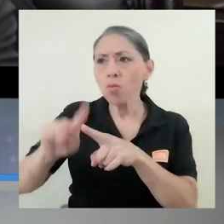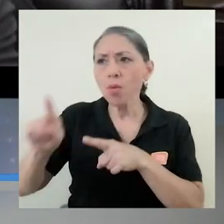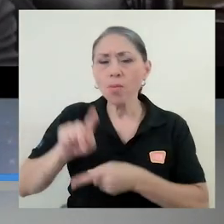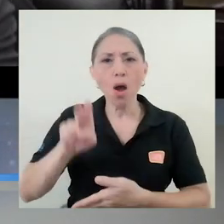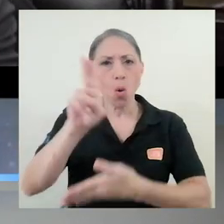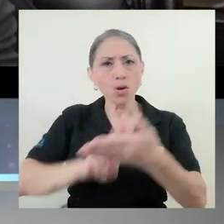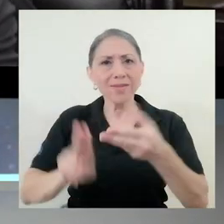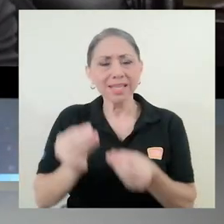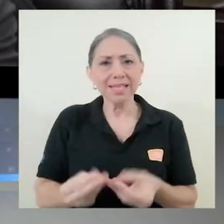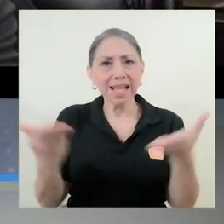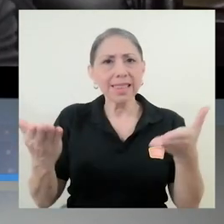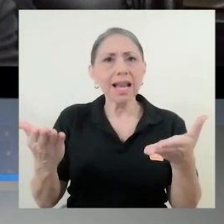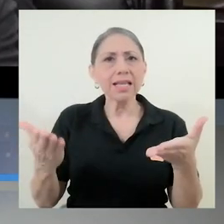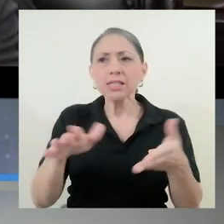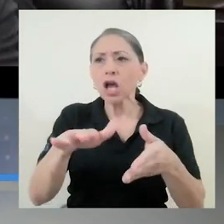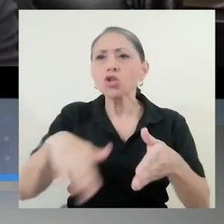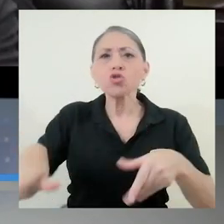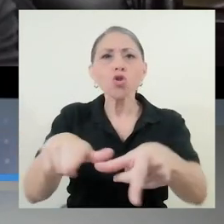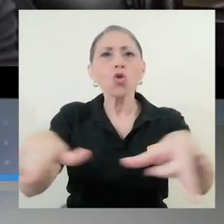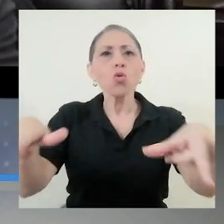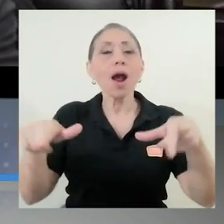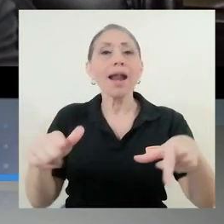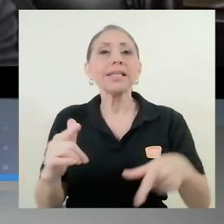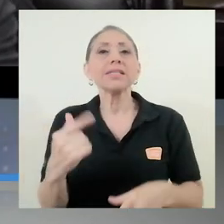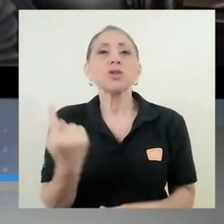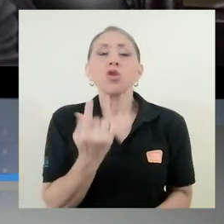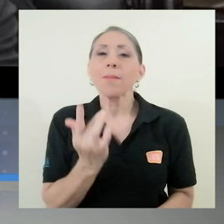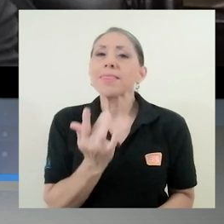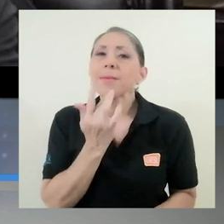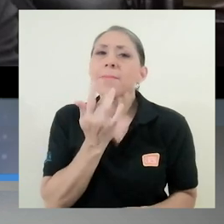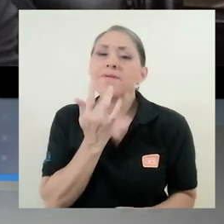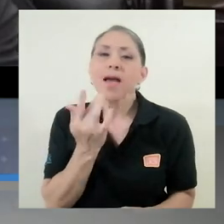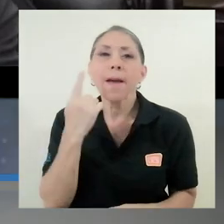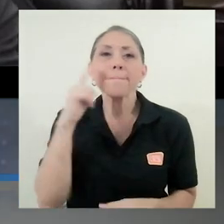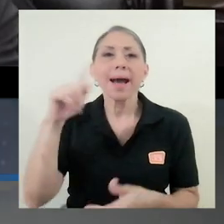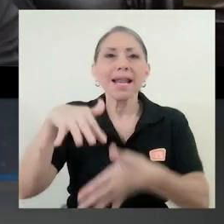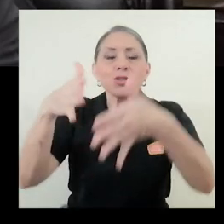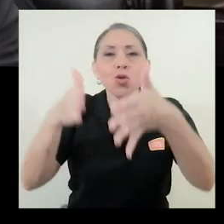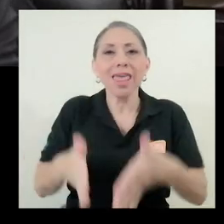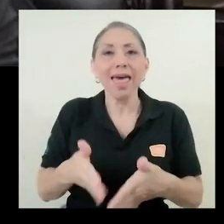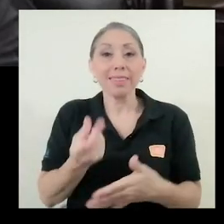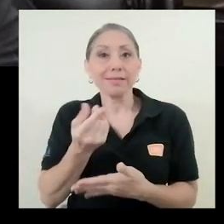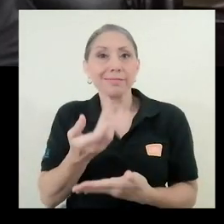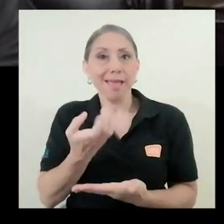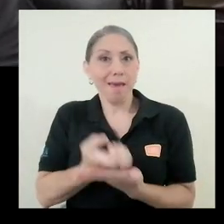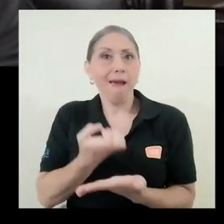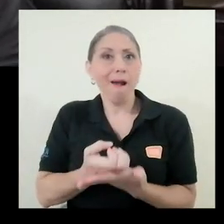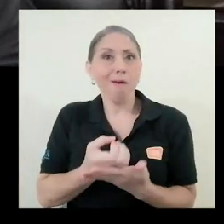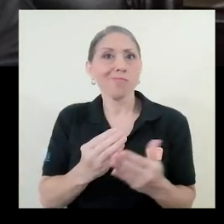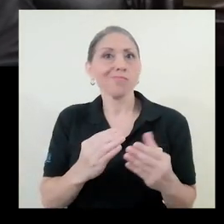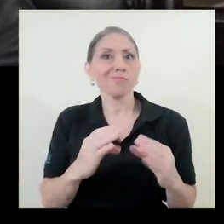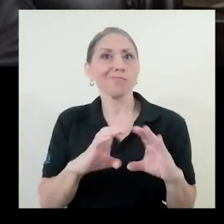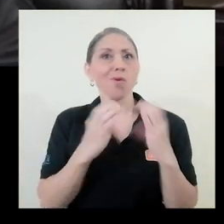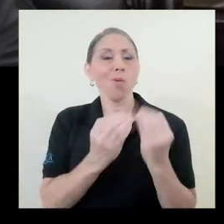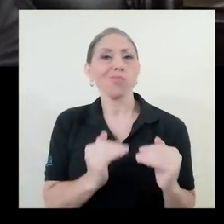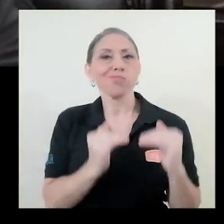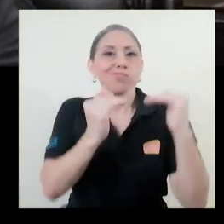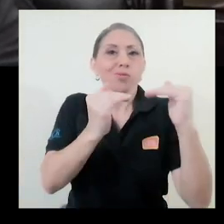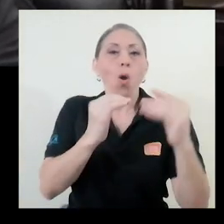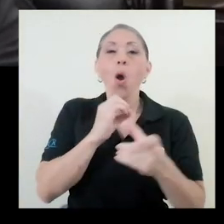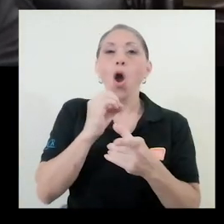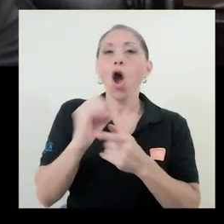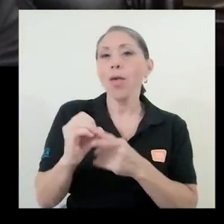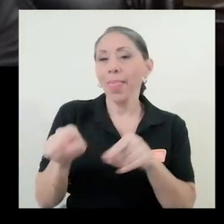universidades estatales son lugares de privilegio para estudiantes de clases altas y para estudiantes que provienen de